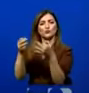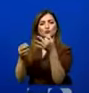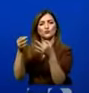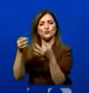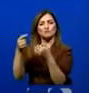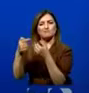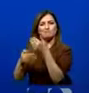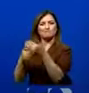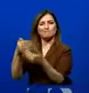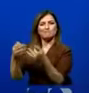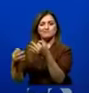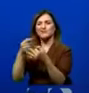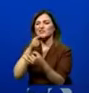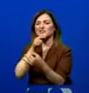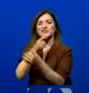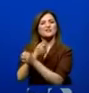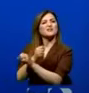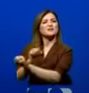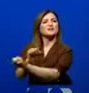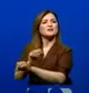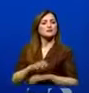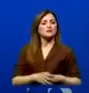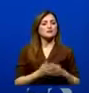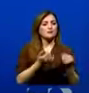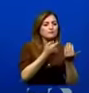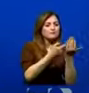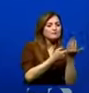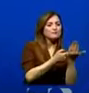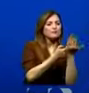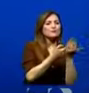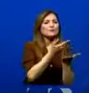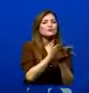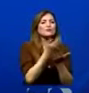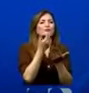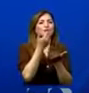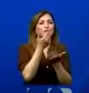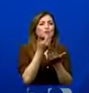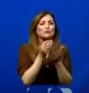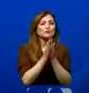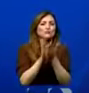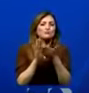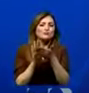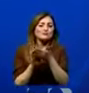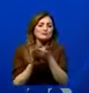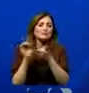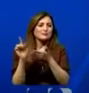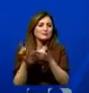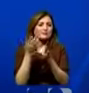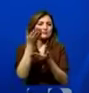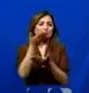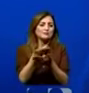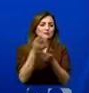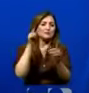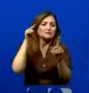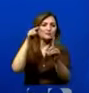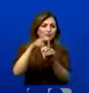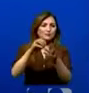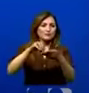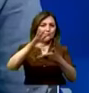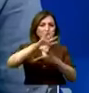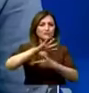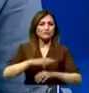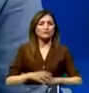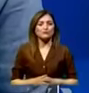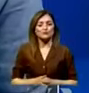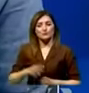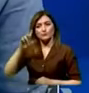legalmente cómo debe plantearse la solicitud de amnistía y la presentaremos directamente en la Asamblea Nacional. El